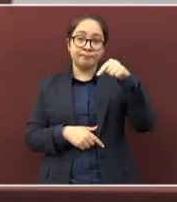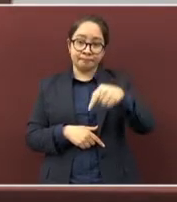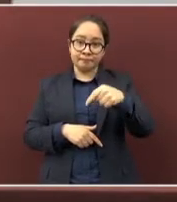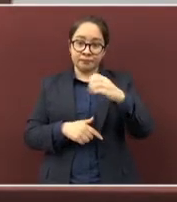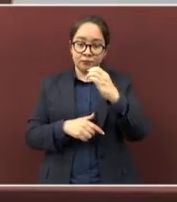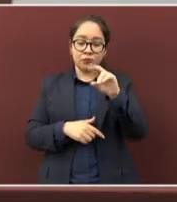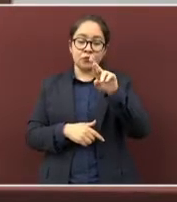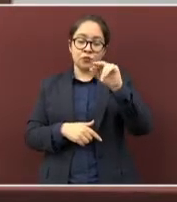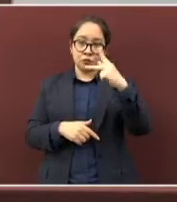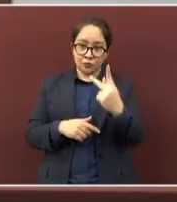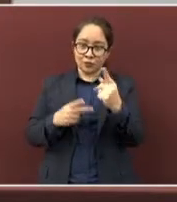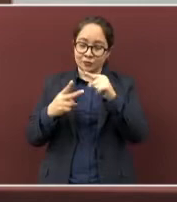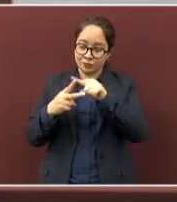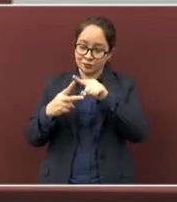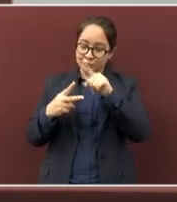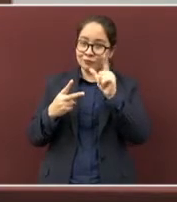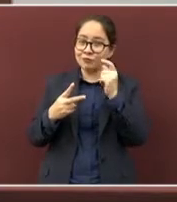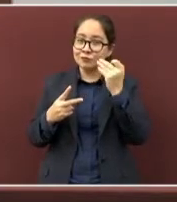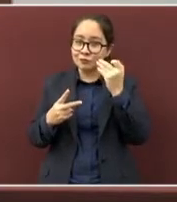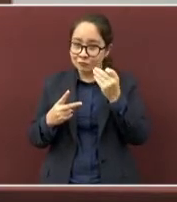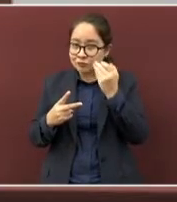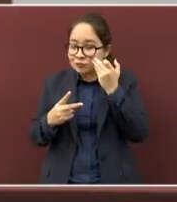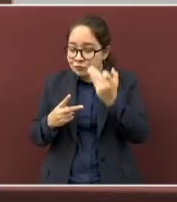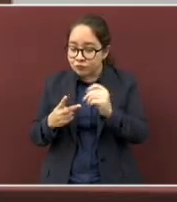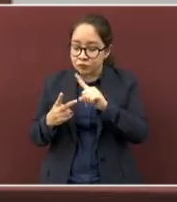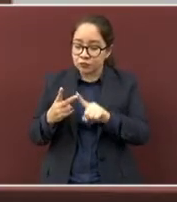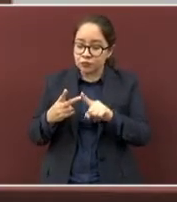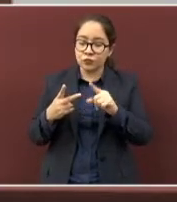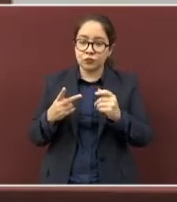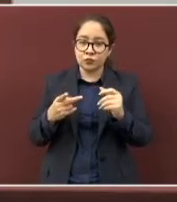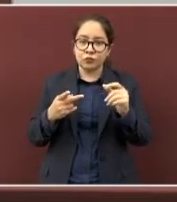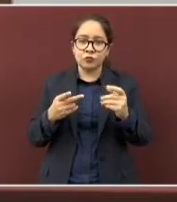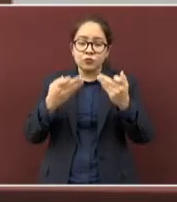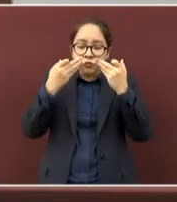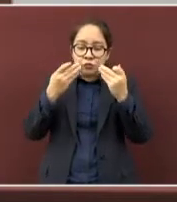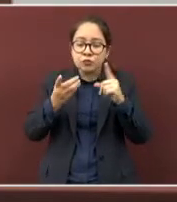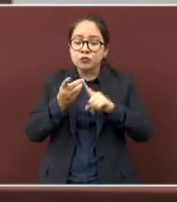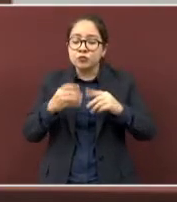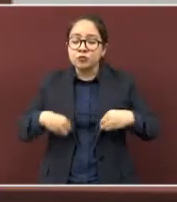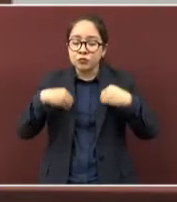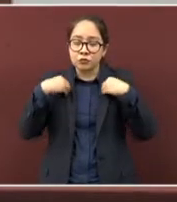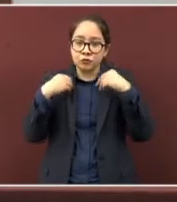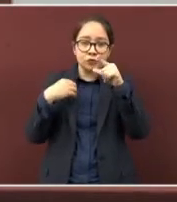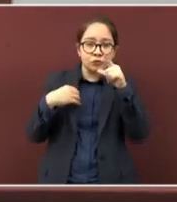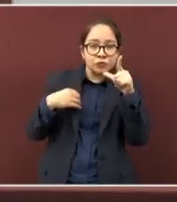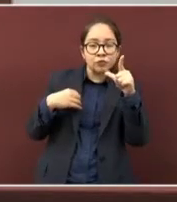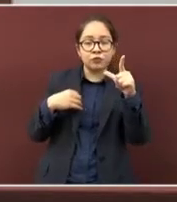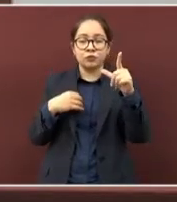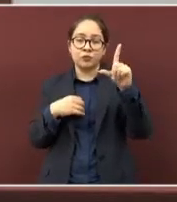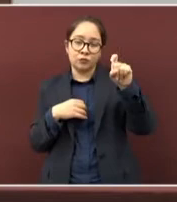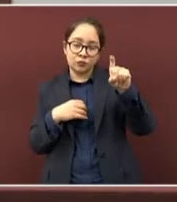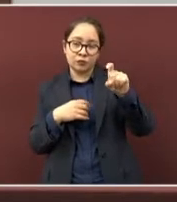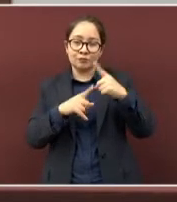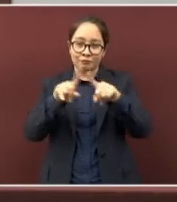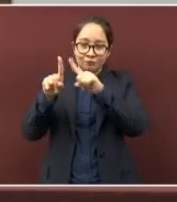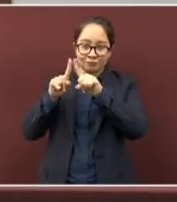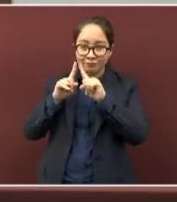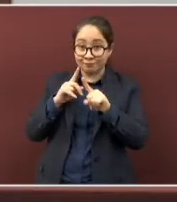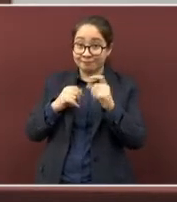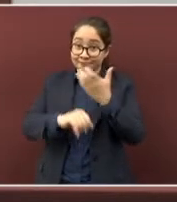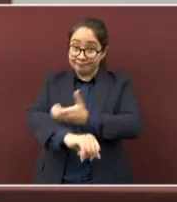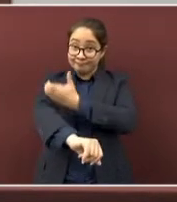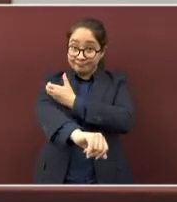domicilio, y acudir, escuchen bien, con el padre, madre o tutor, quien